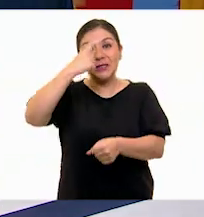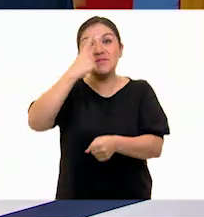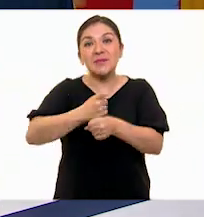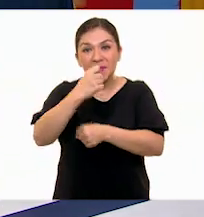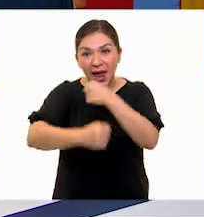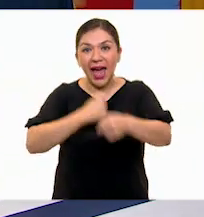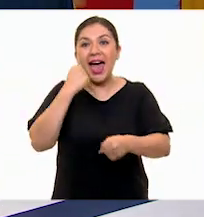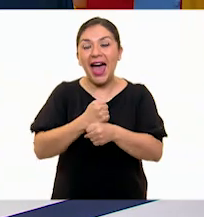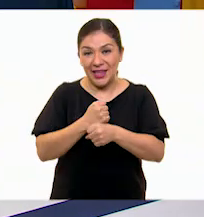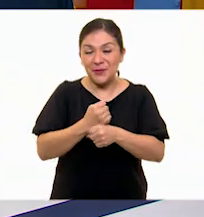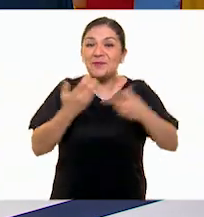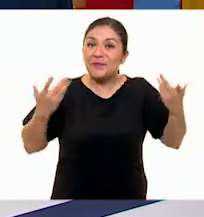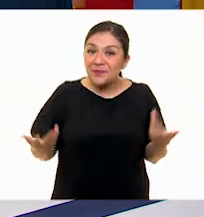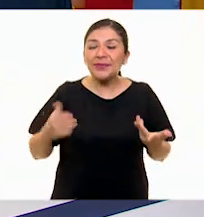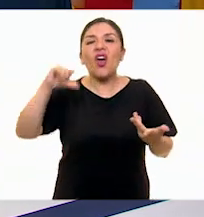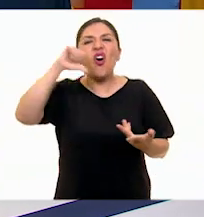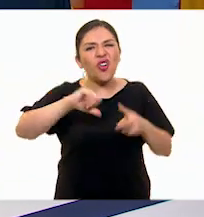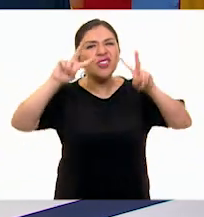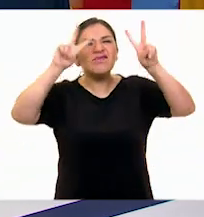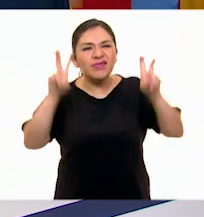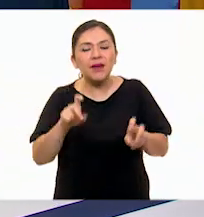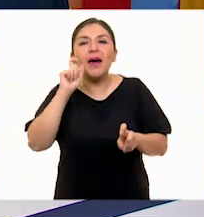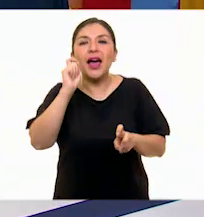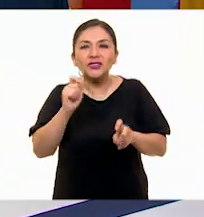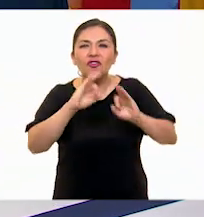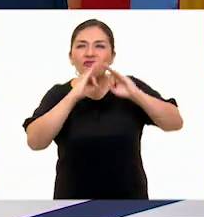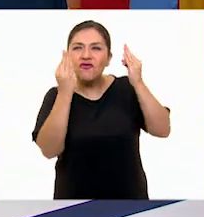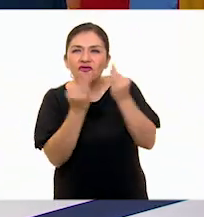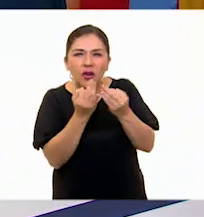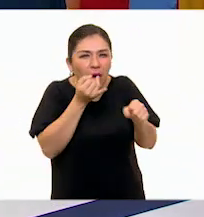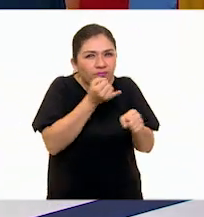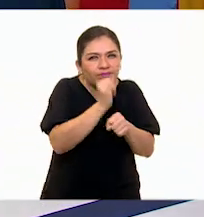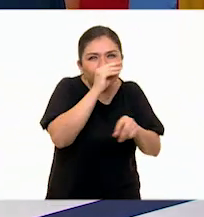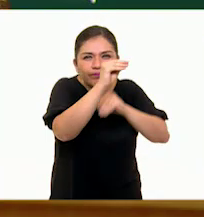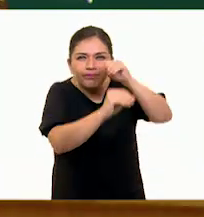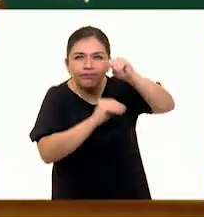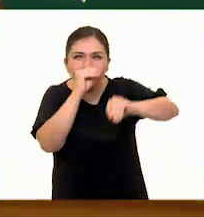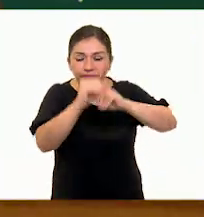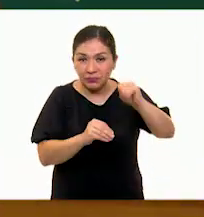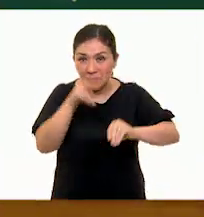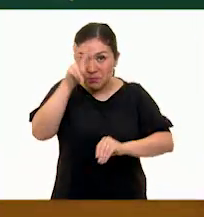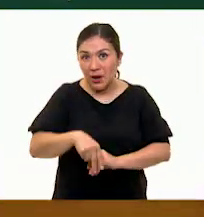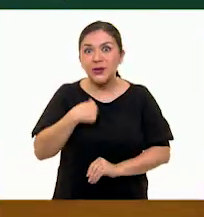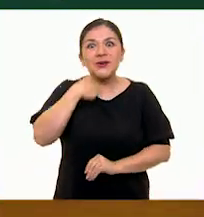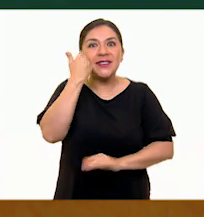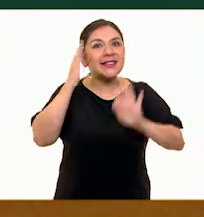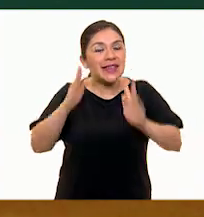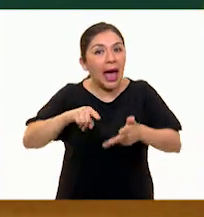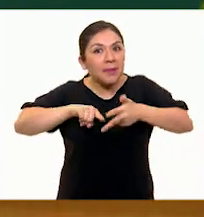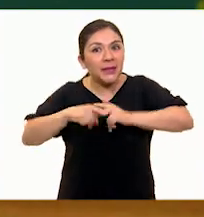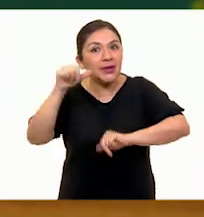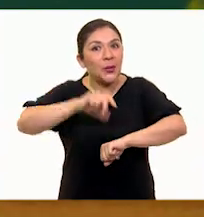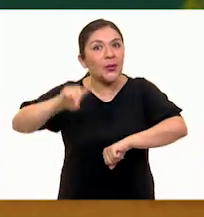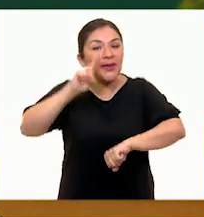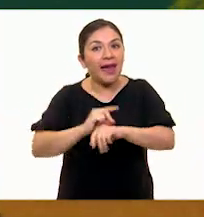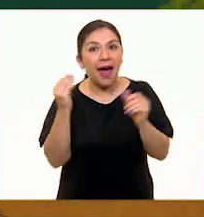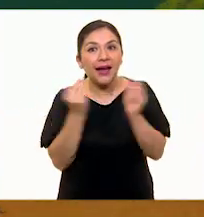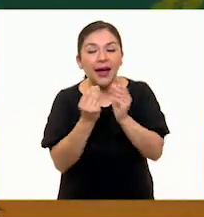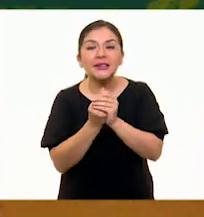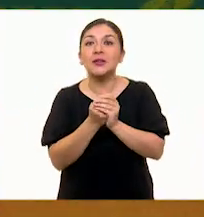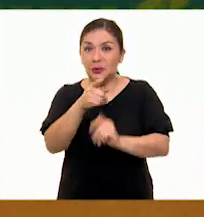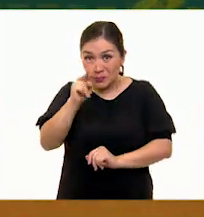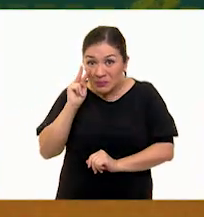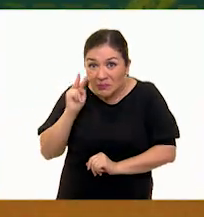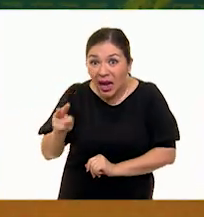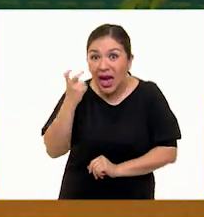grado de primaria y el tema es escultura en construcción. La verdad es que yo ya quiero empezar con esta clase porque, como